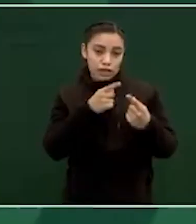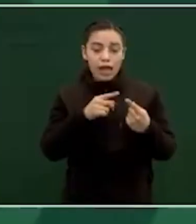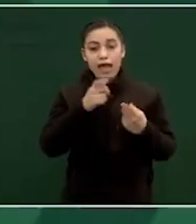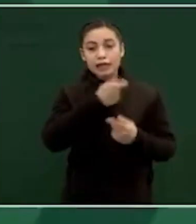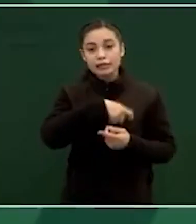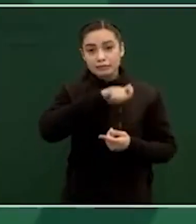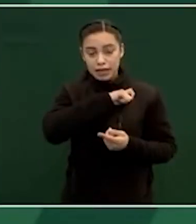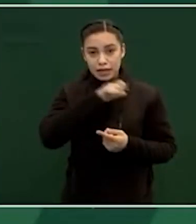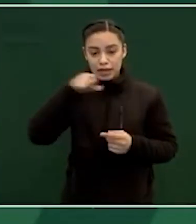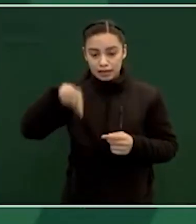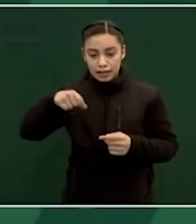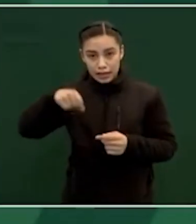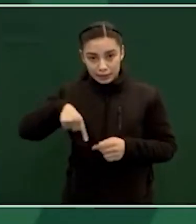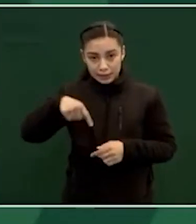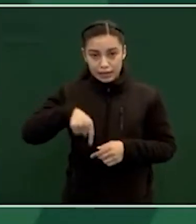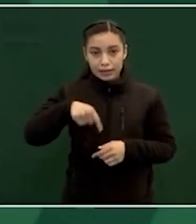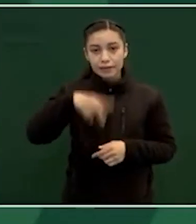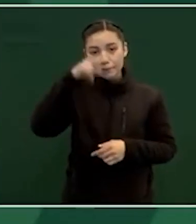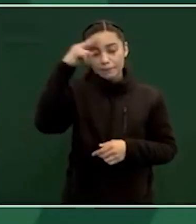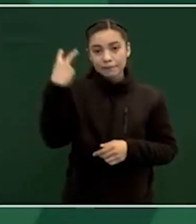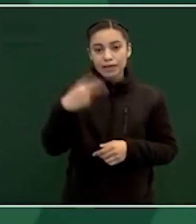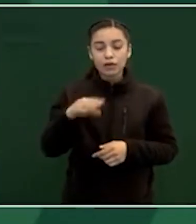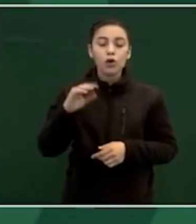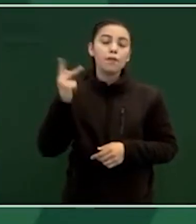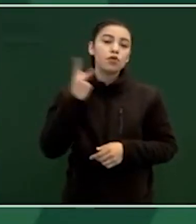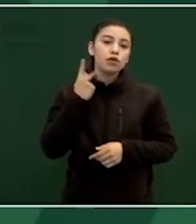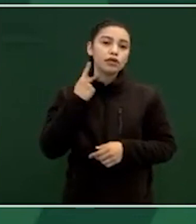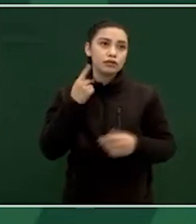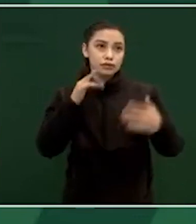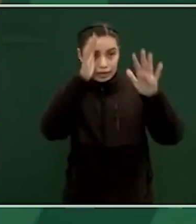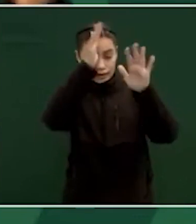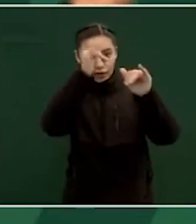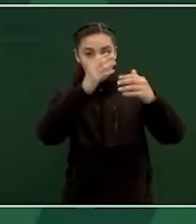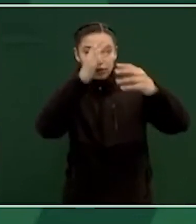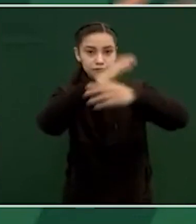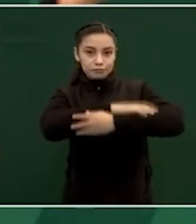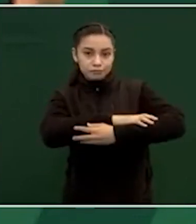en los sexenios de